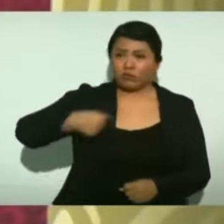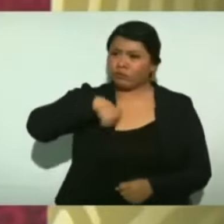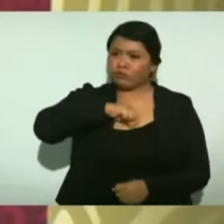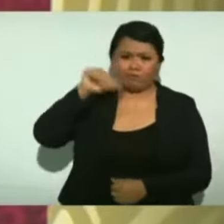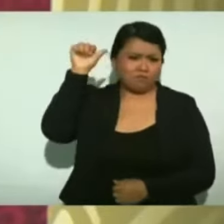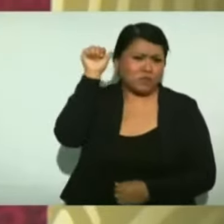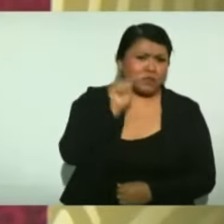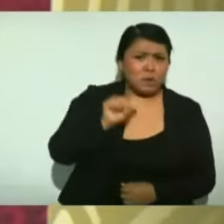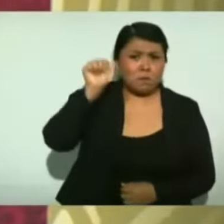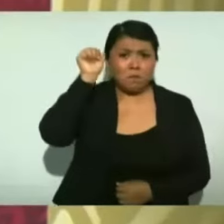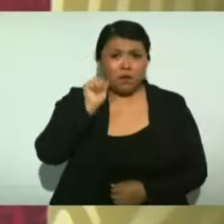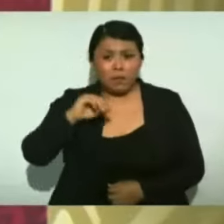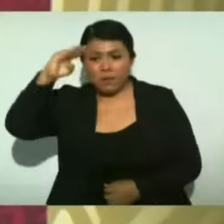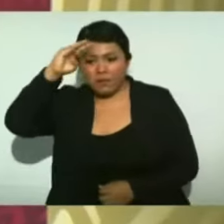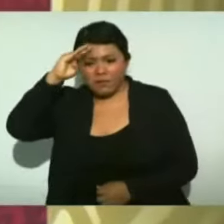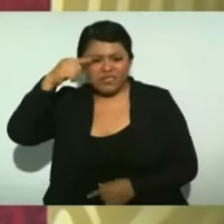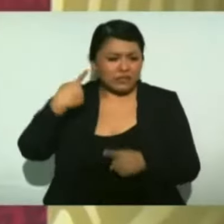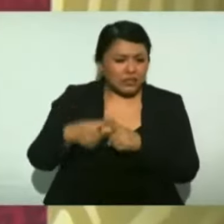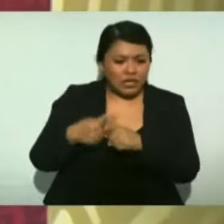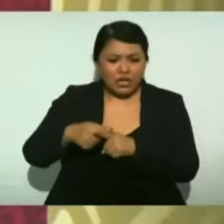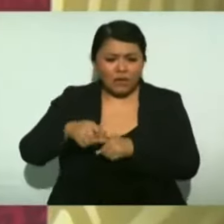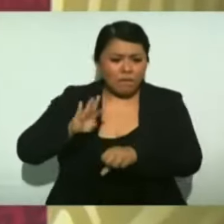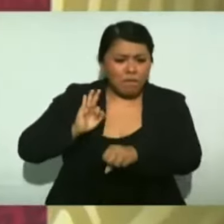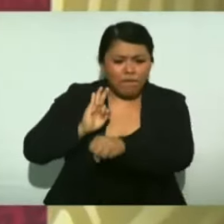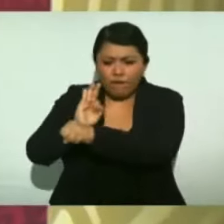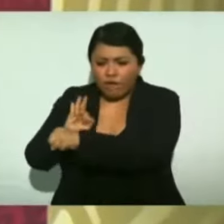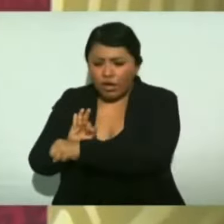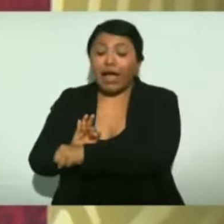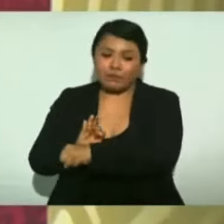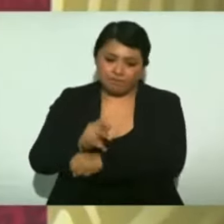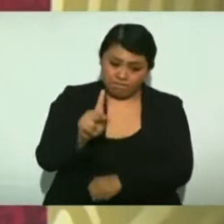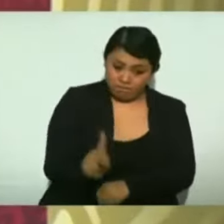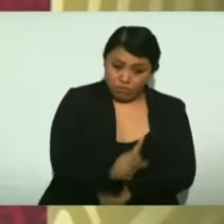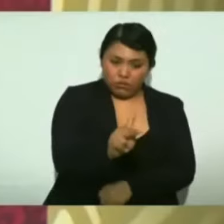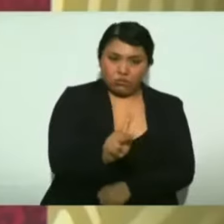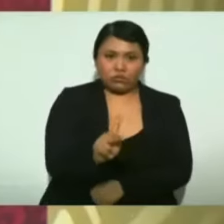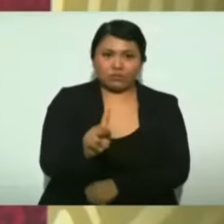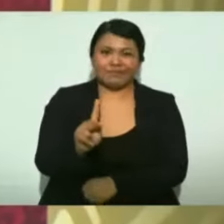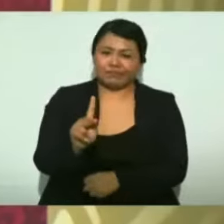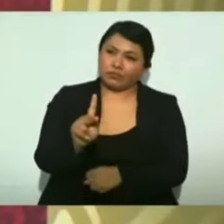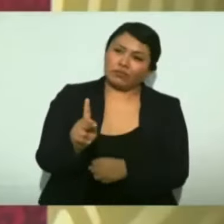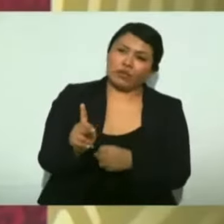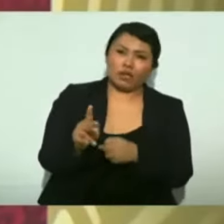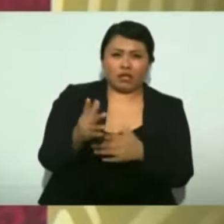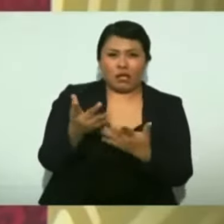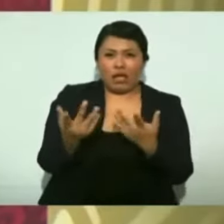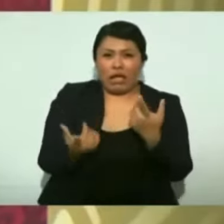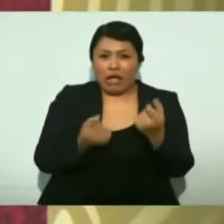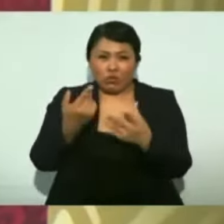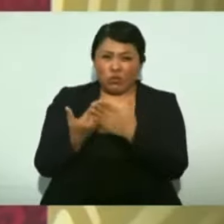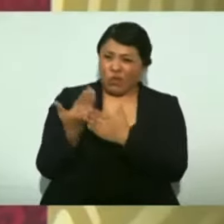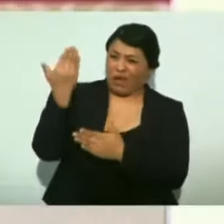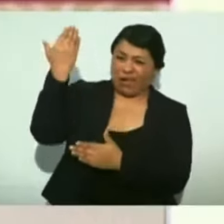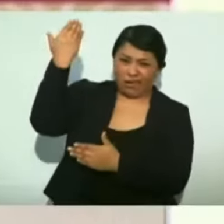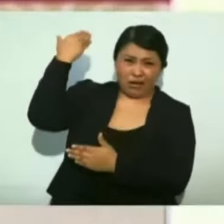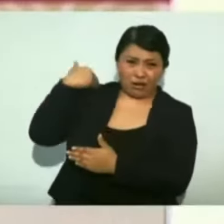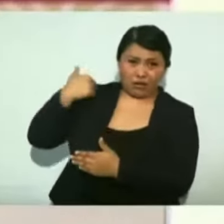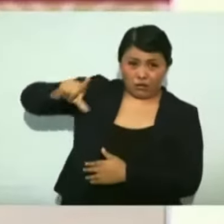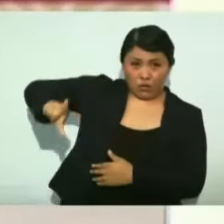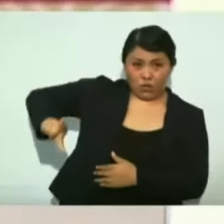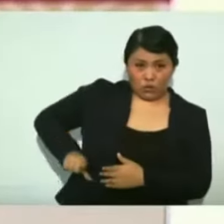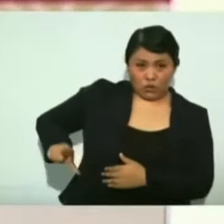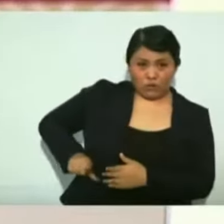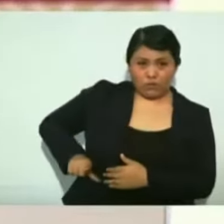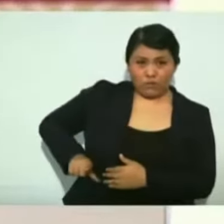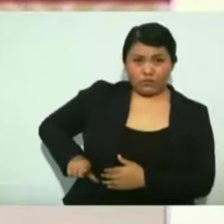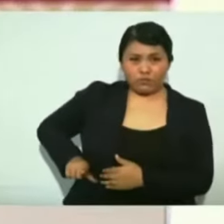en el pueblo y hay gobiernos como antes que